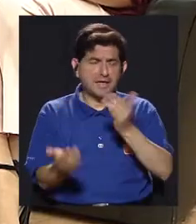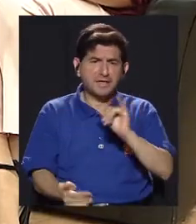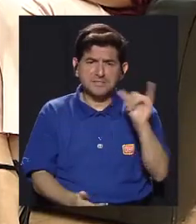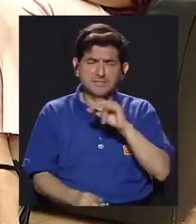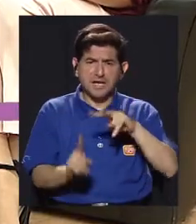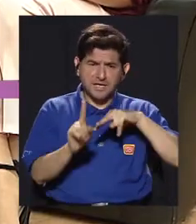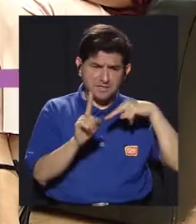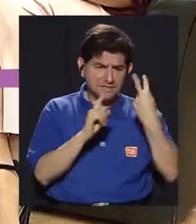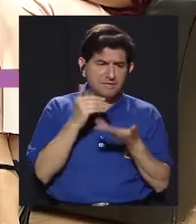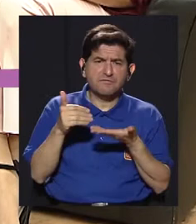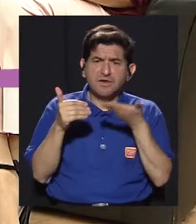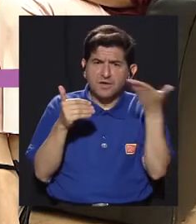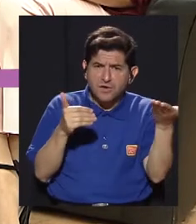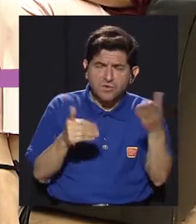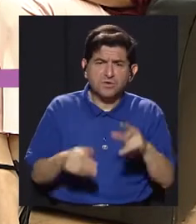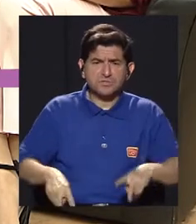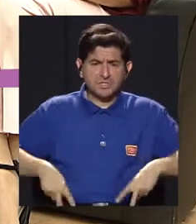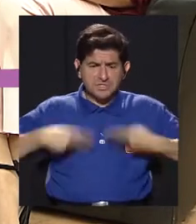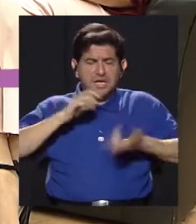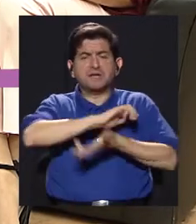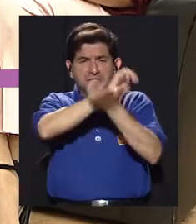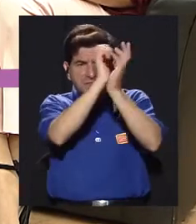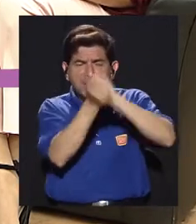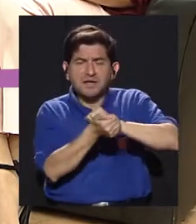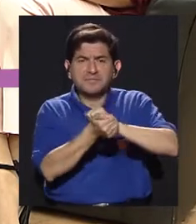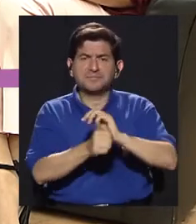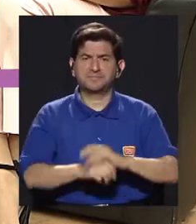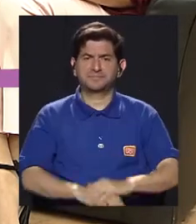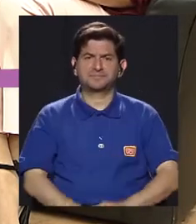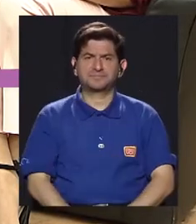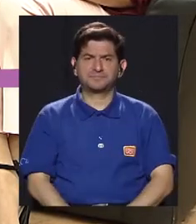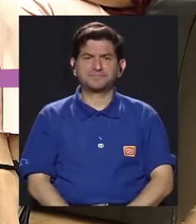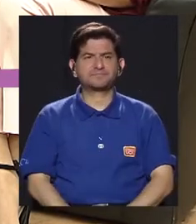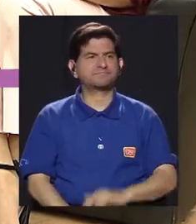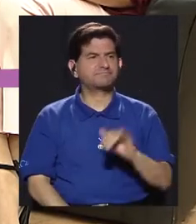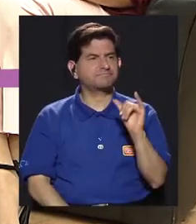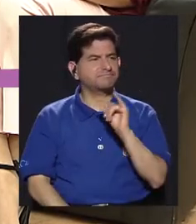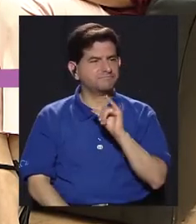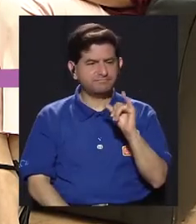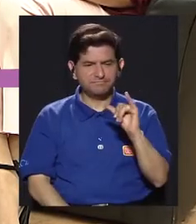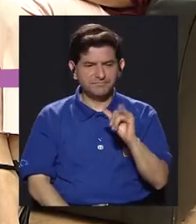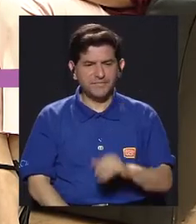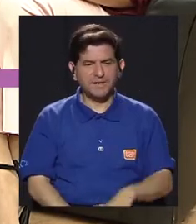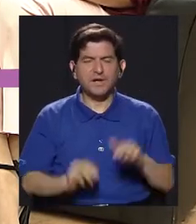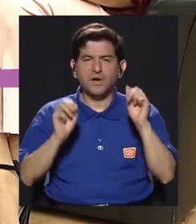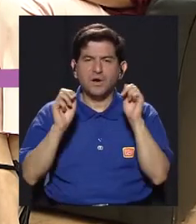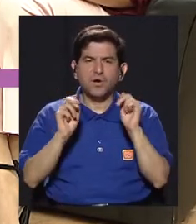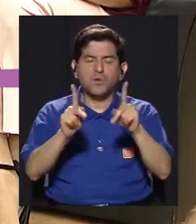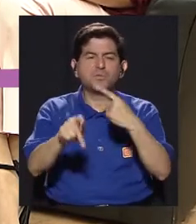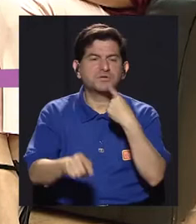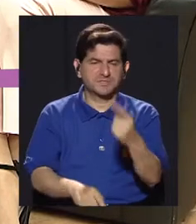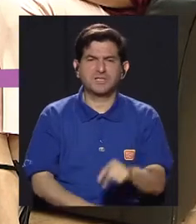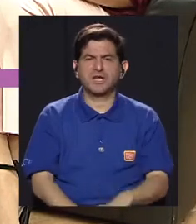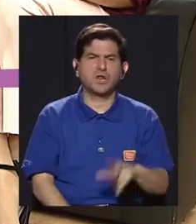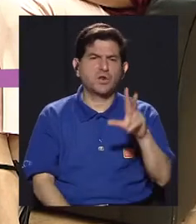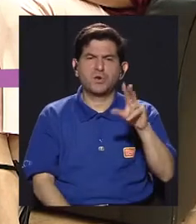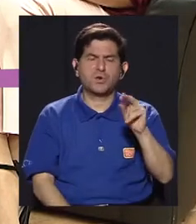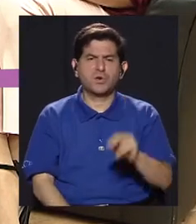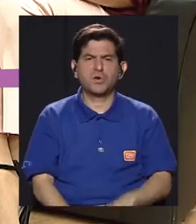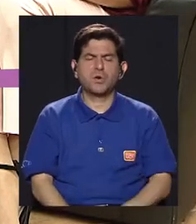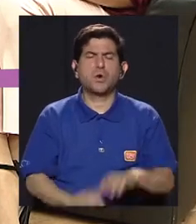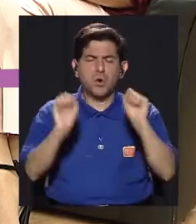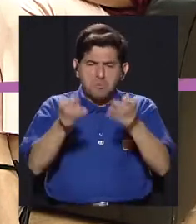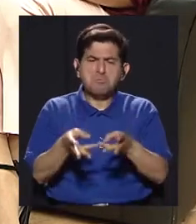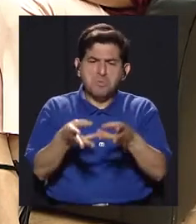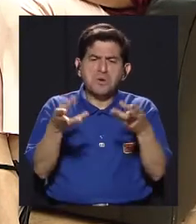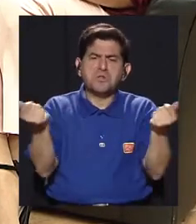Y de repente también el enfoque hacia las cosas y hacia la vida cambia, ¿verdad? Porque es como hay posibilidad de decir